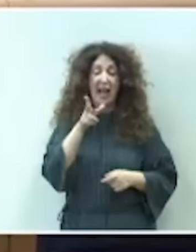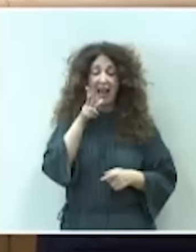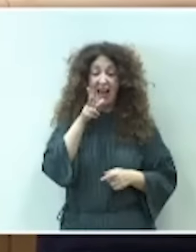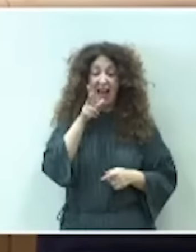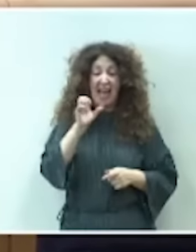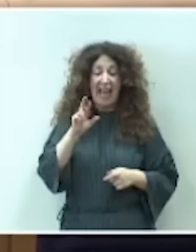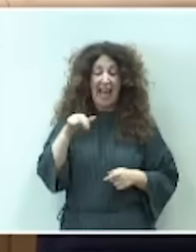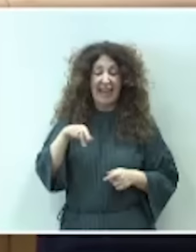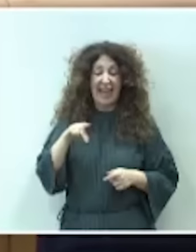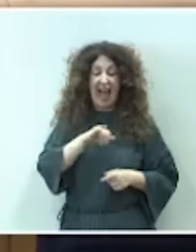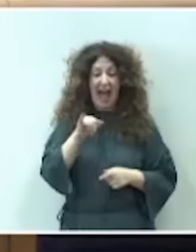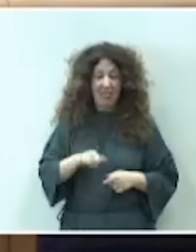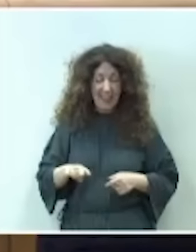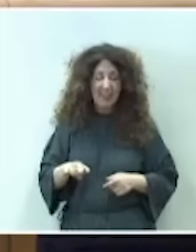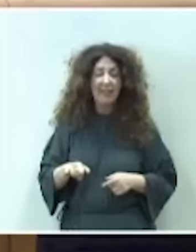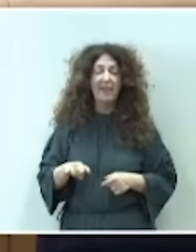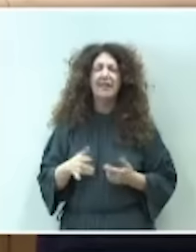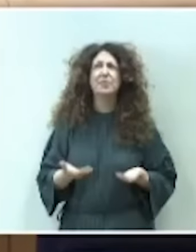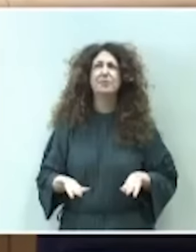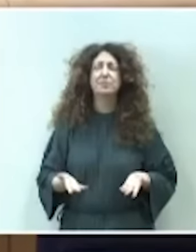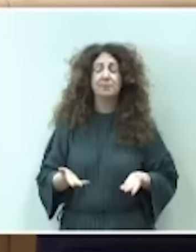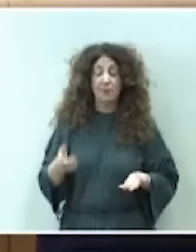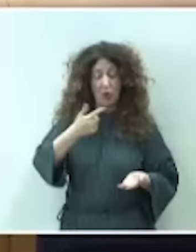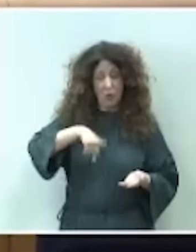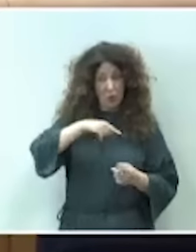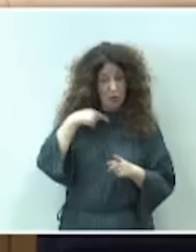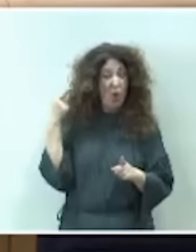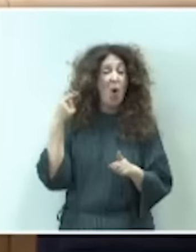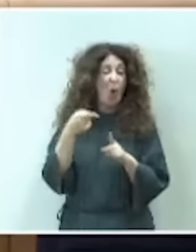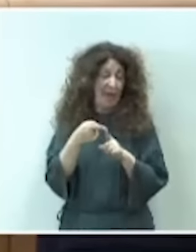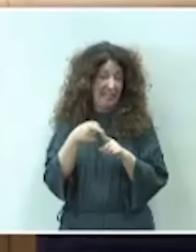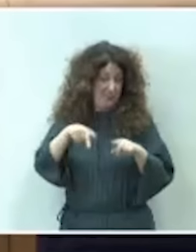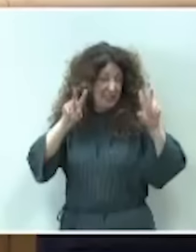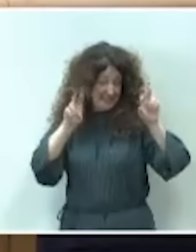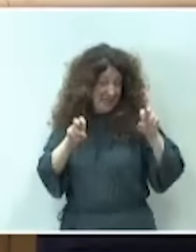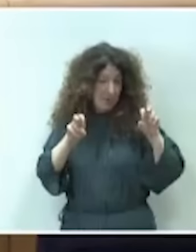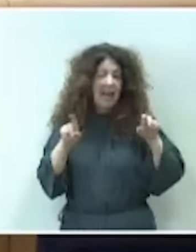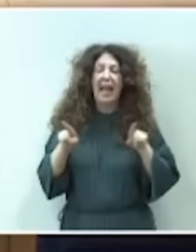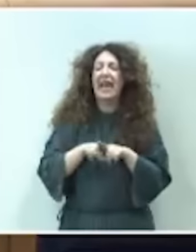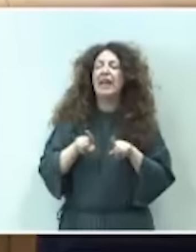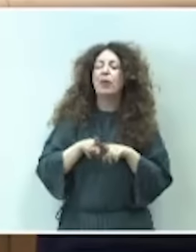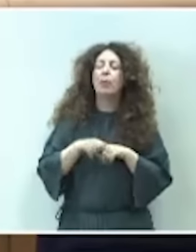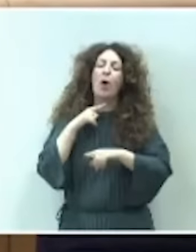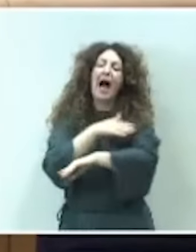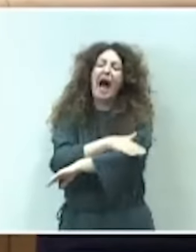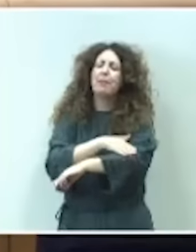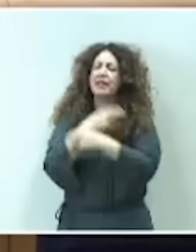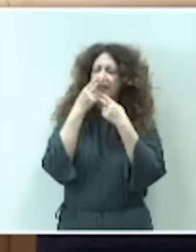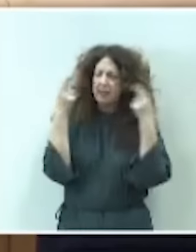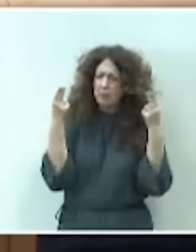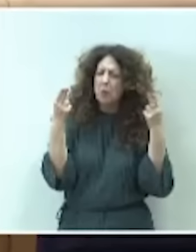nuestro objetivo en este ámbito, como en muchos otros ámbitos de reforma de la Administración pública,